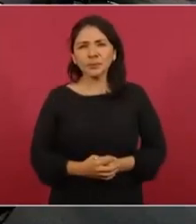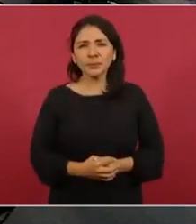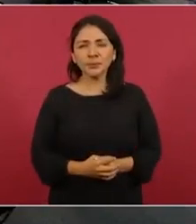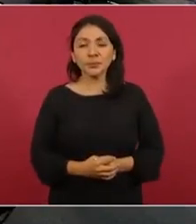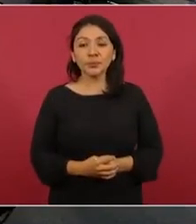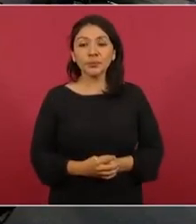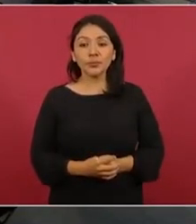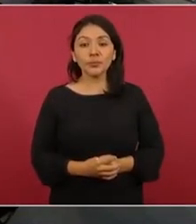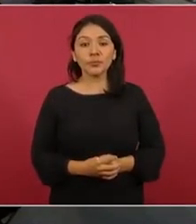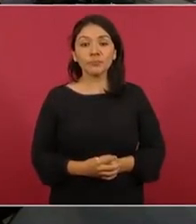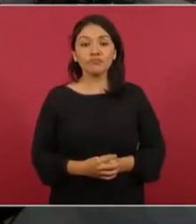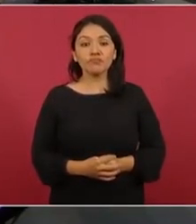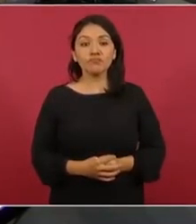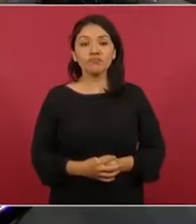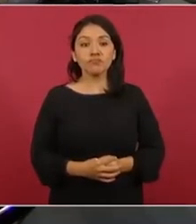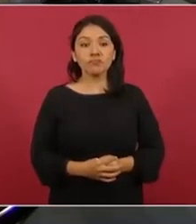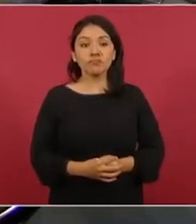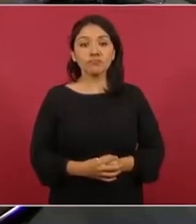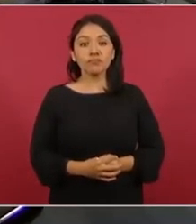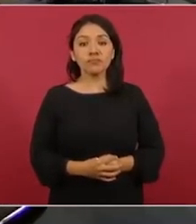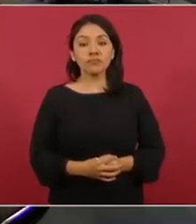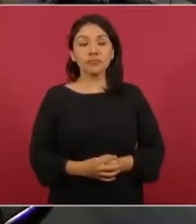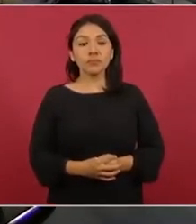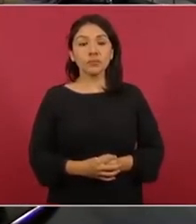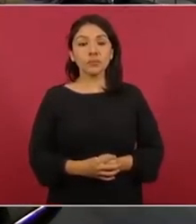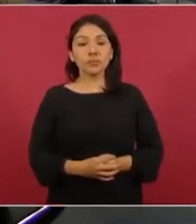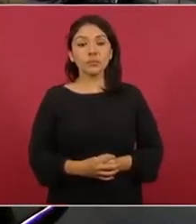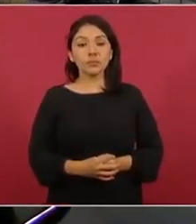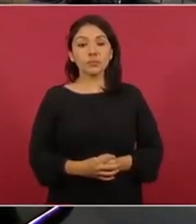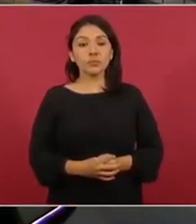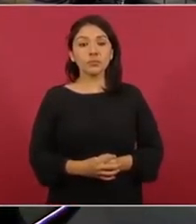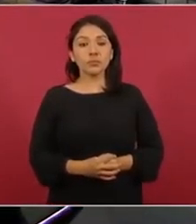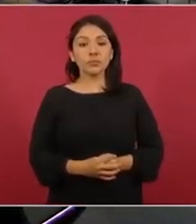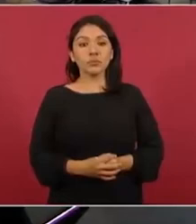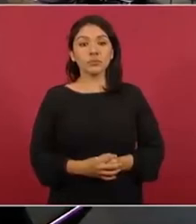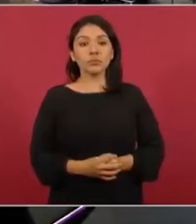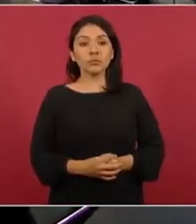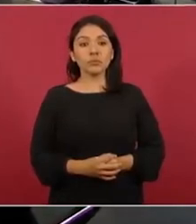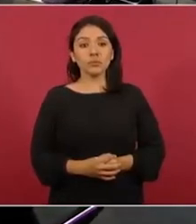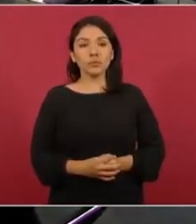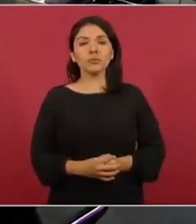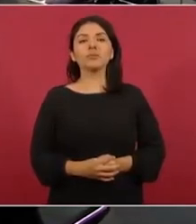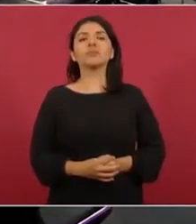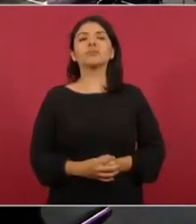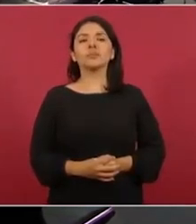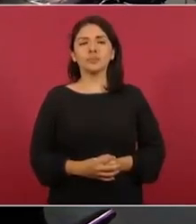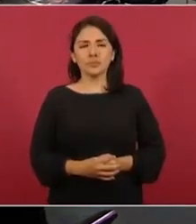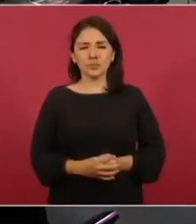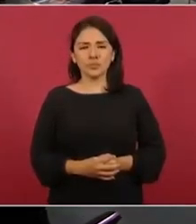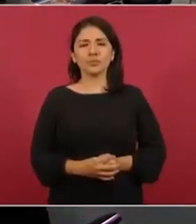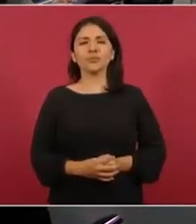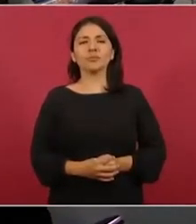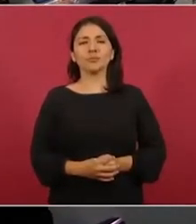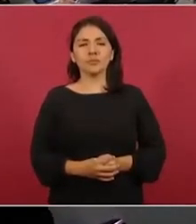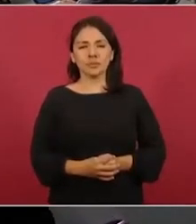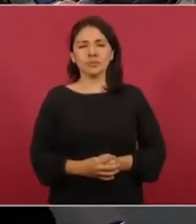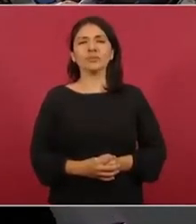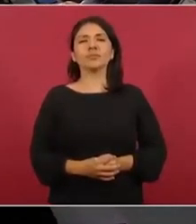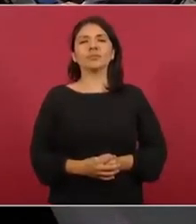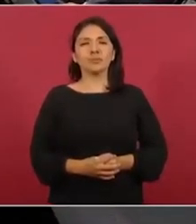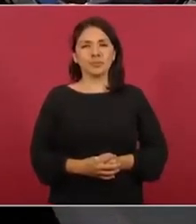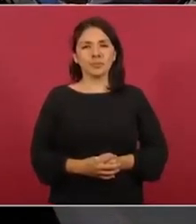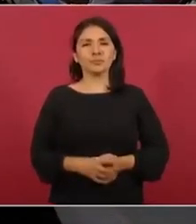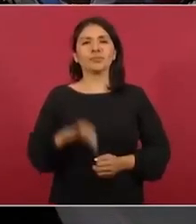ah, sí, fue un